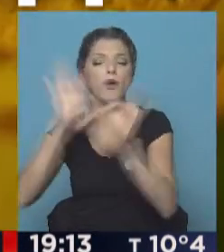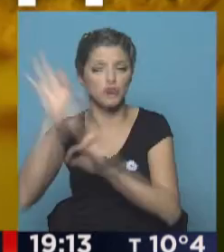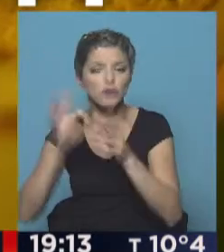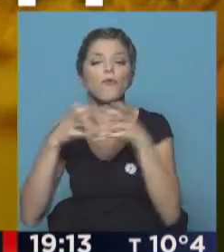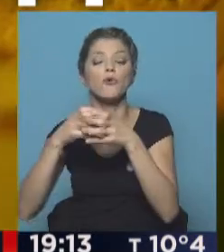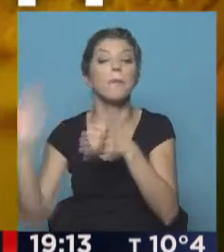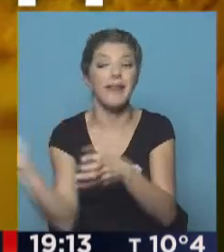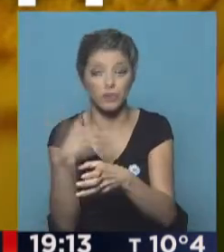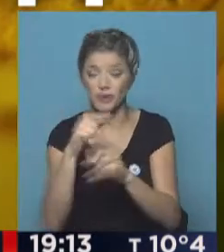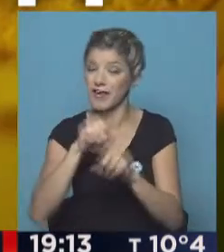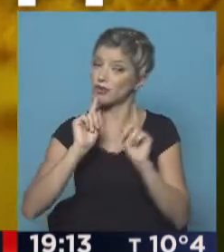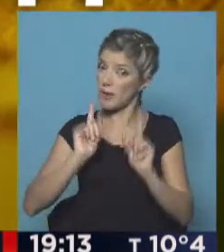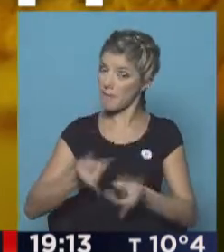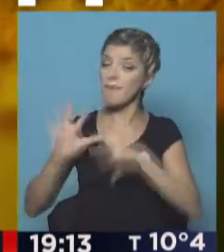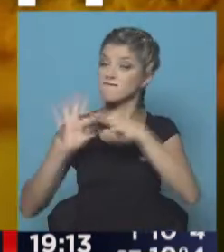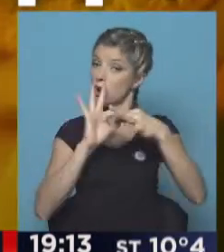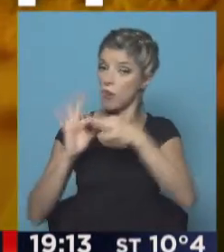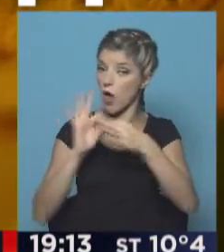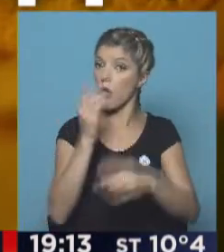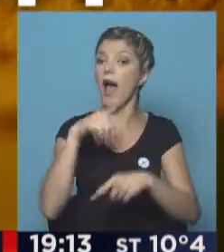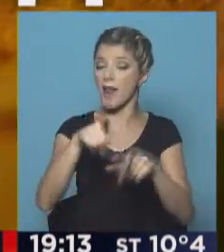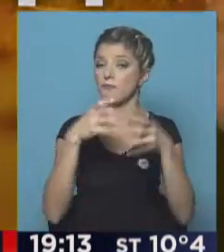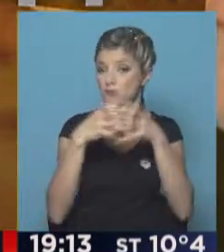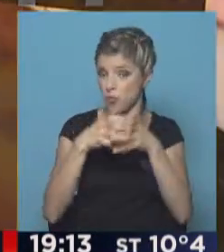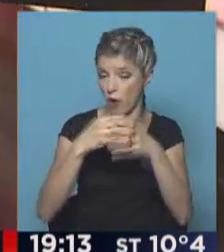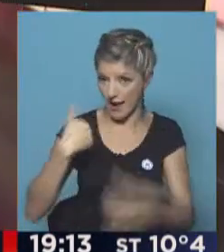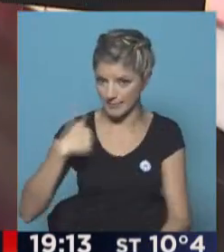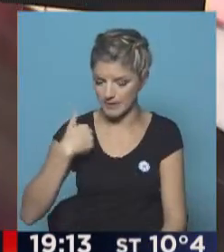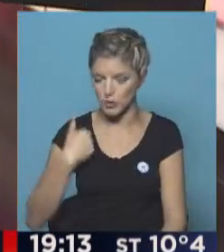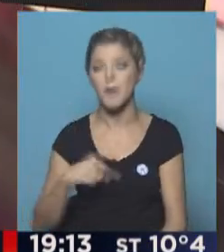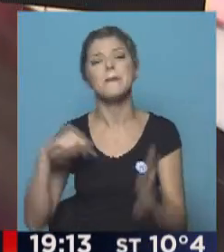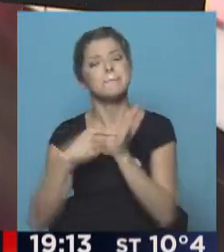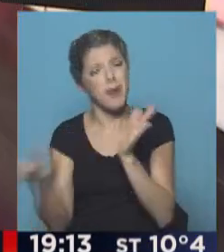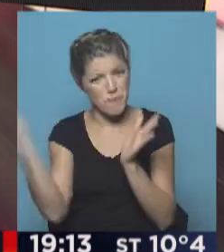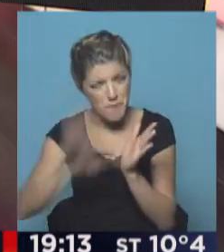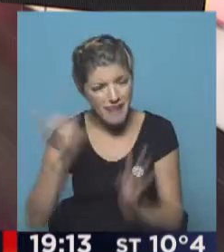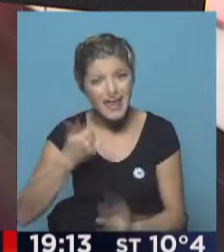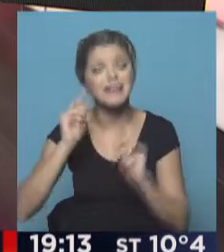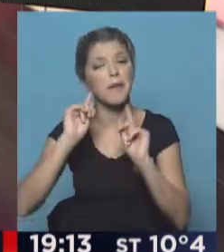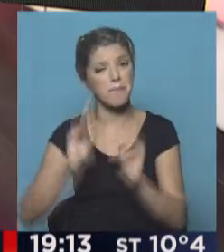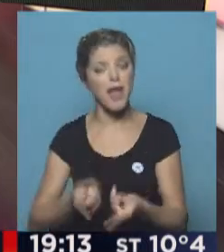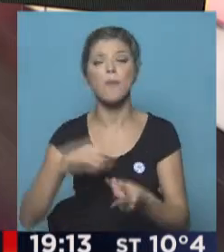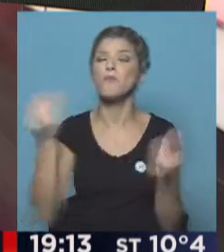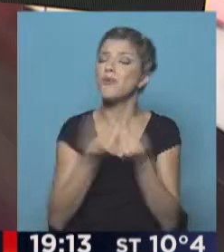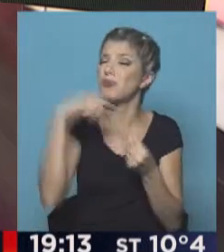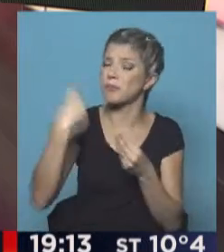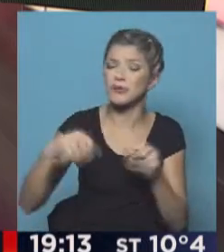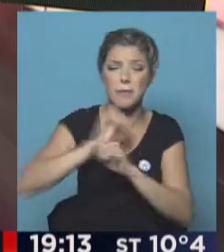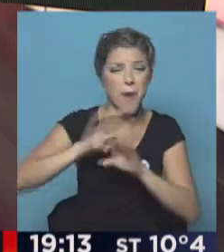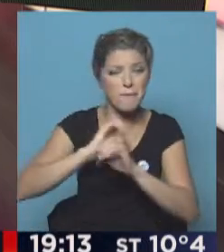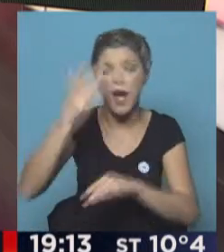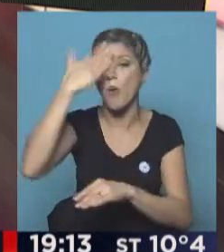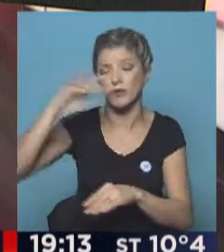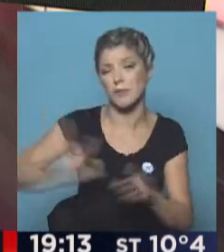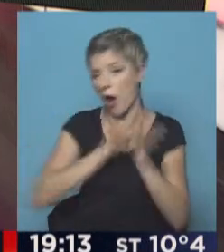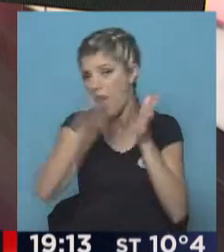cuestión que involucra a los dirigentes del fútbol argentino. Pero tenemos más, mucho más, de las cosas que fueron ocurriendo a lo largo del último